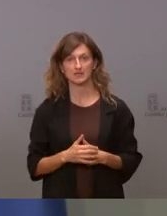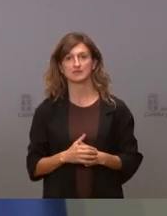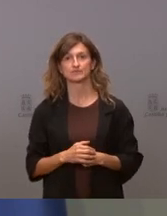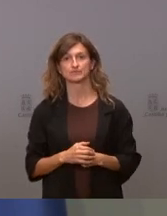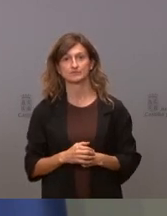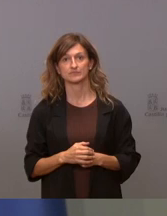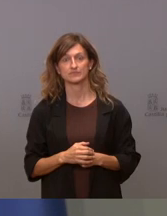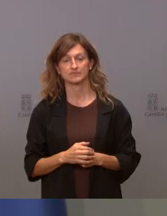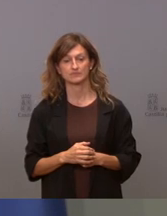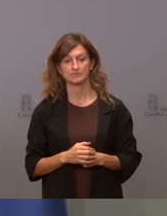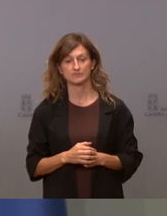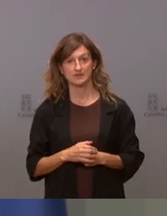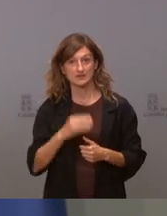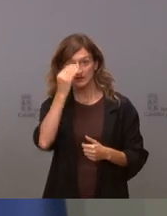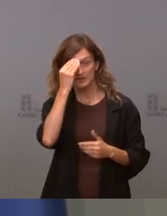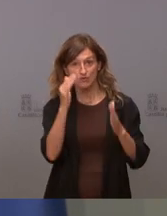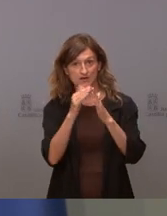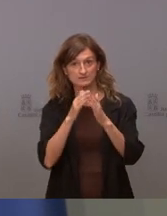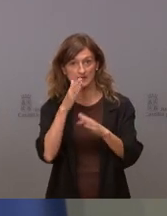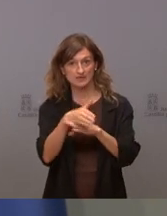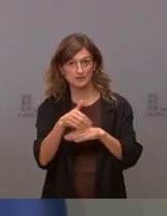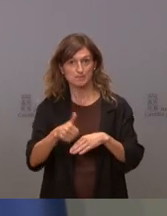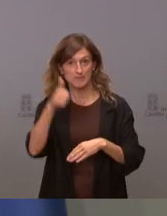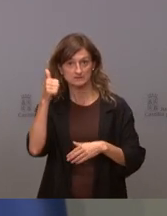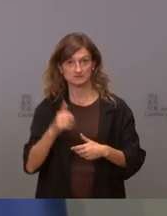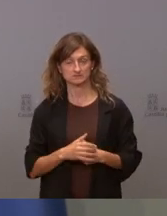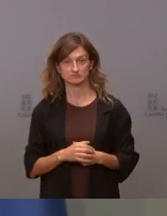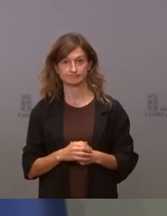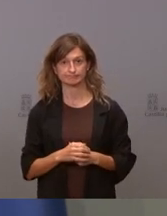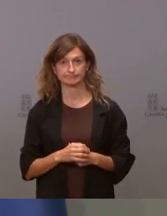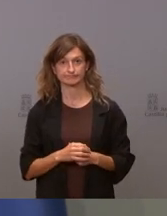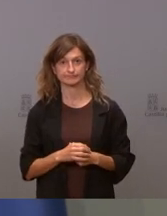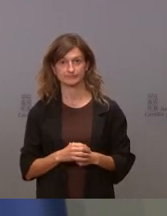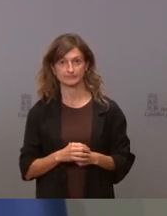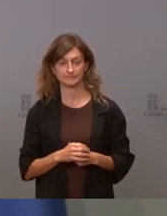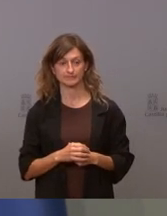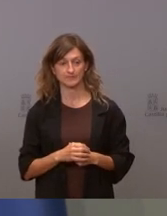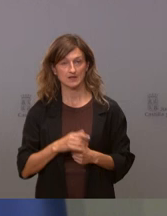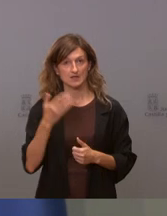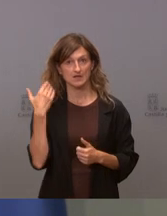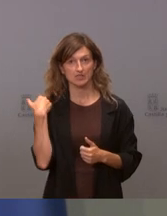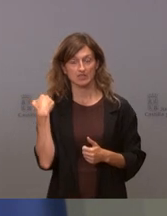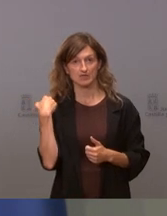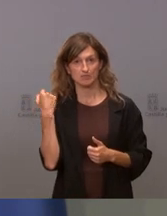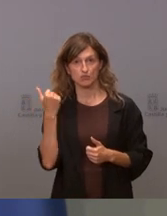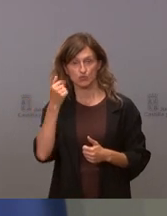y a los domicilios probablemente más de hecho en el municipio en el que estuvo el otro día